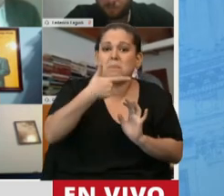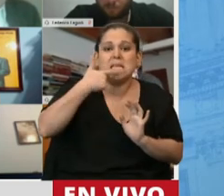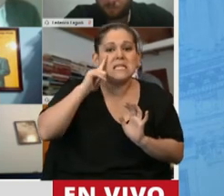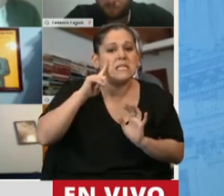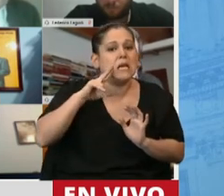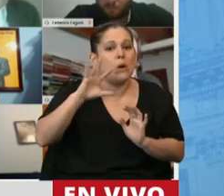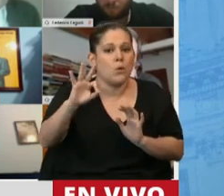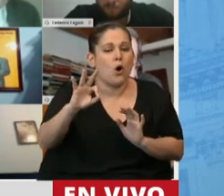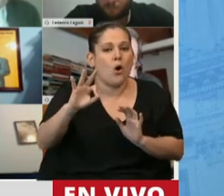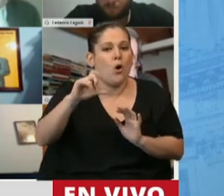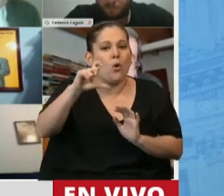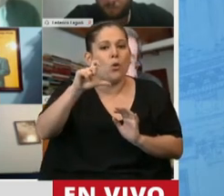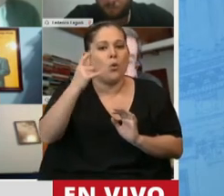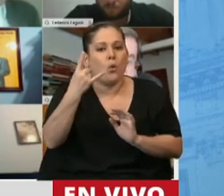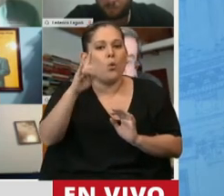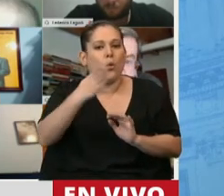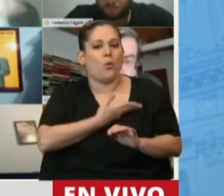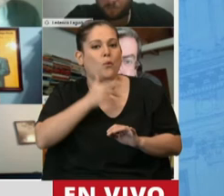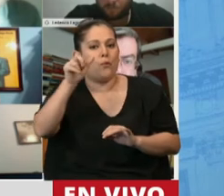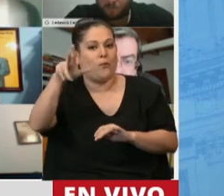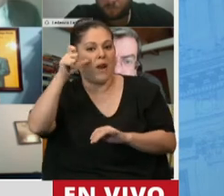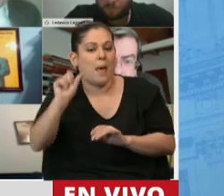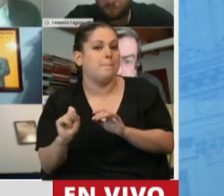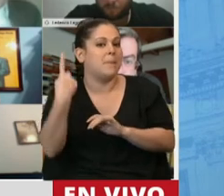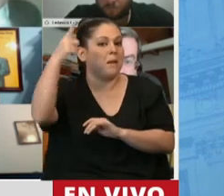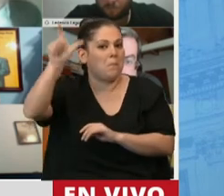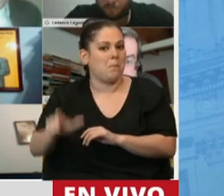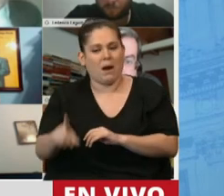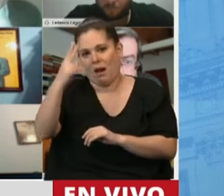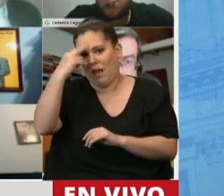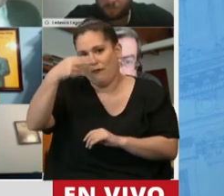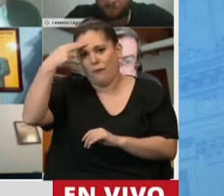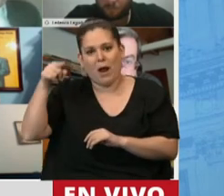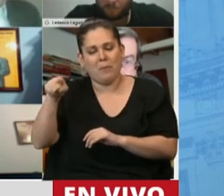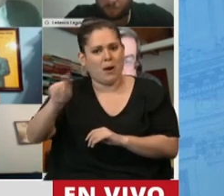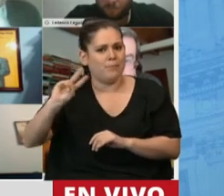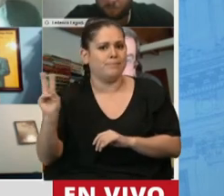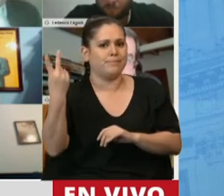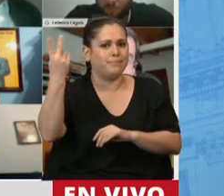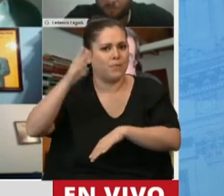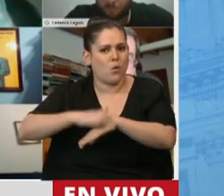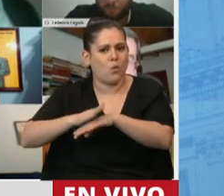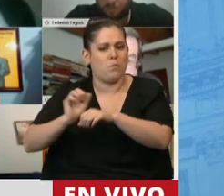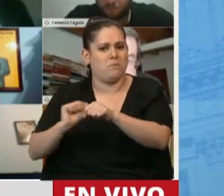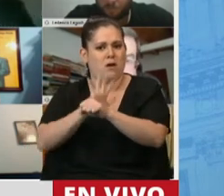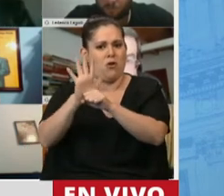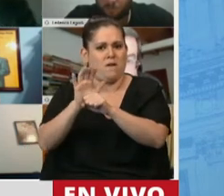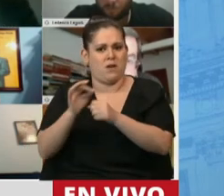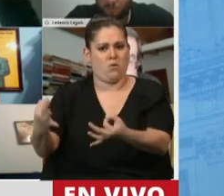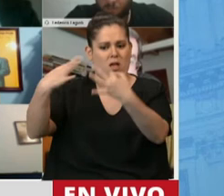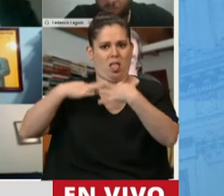Silvio Cufré, que fue el primer enfermero de la provincia de Buenos Aires que perdió la vida por contagiarse